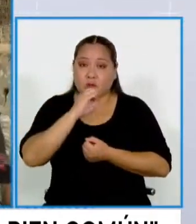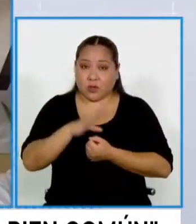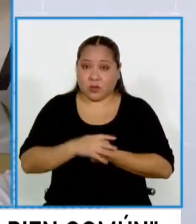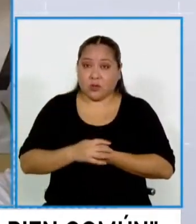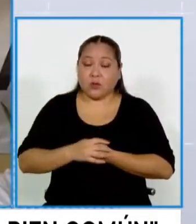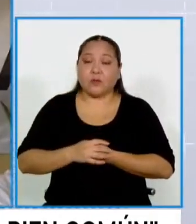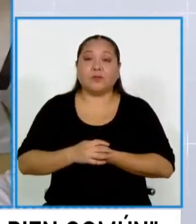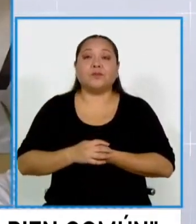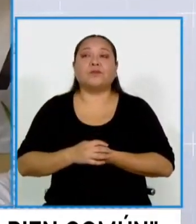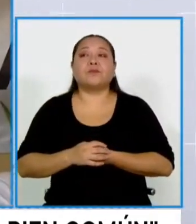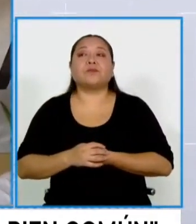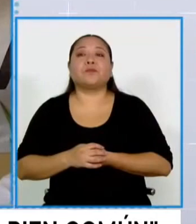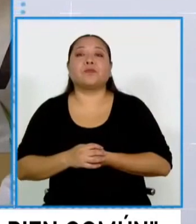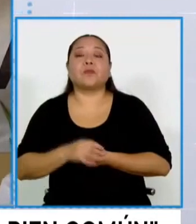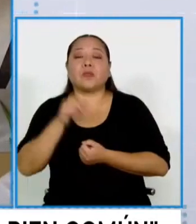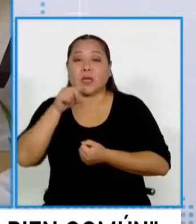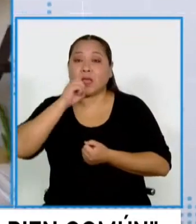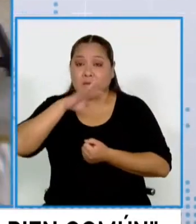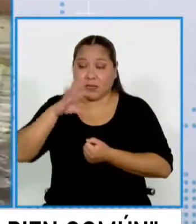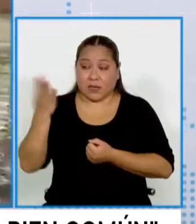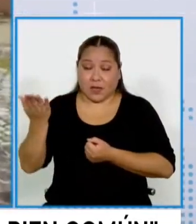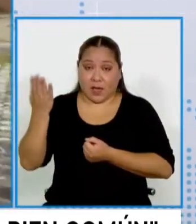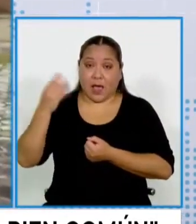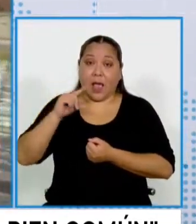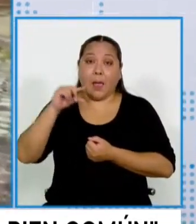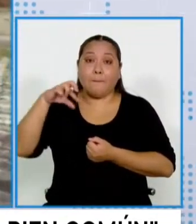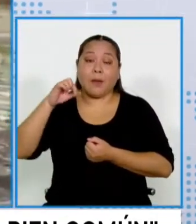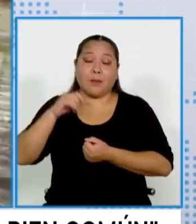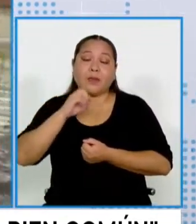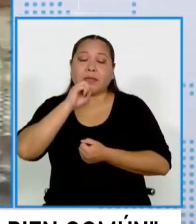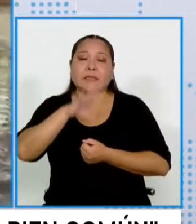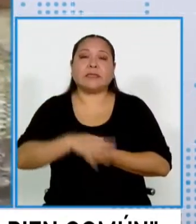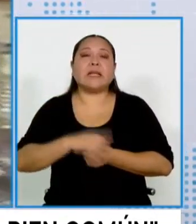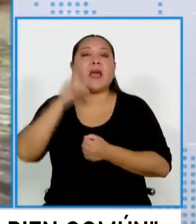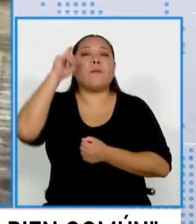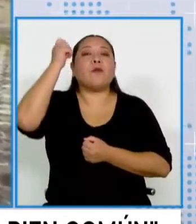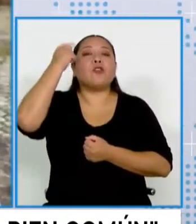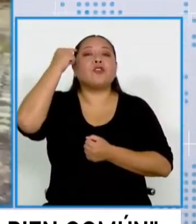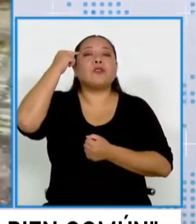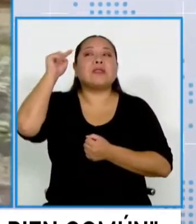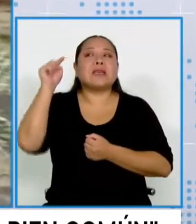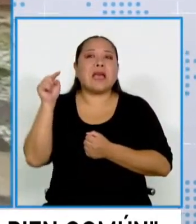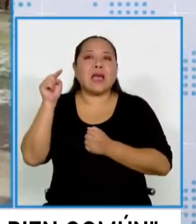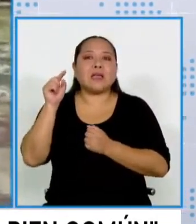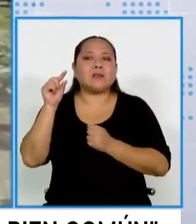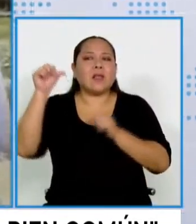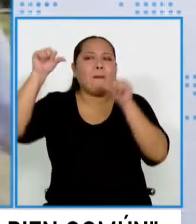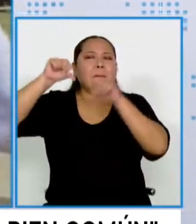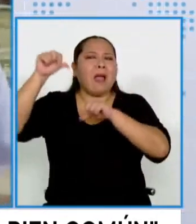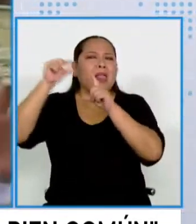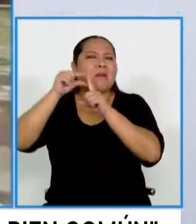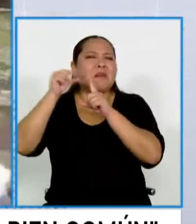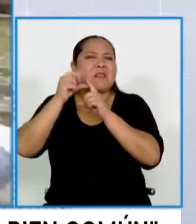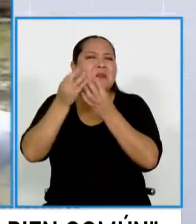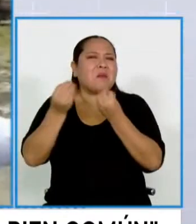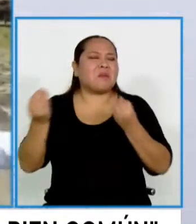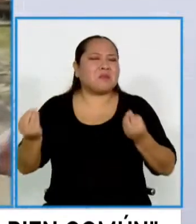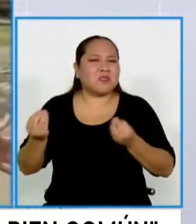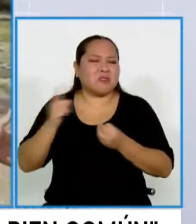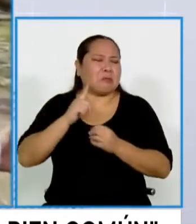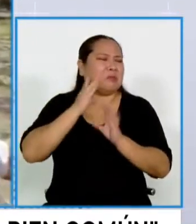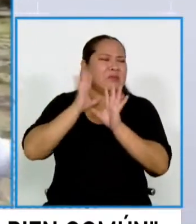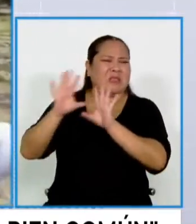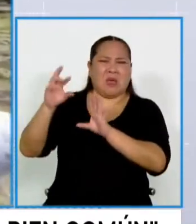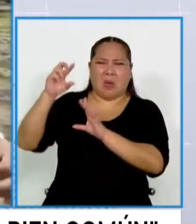Todos, dice que expresamente, dice, la política es una mala palabra para muchos y que no quieren saber